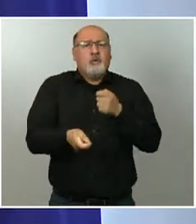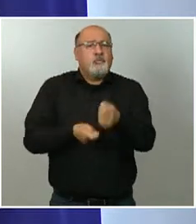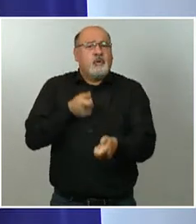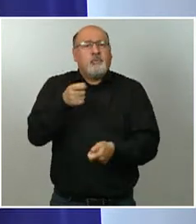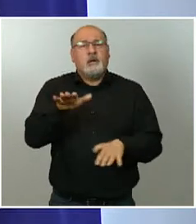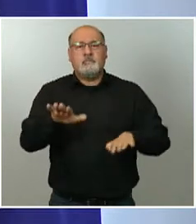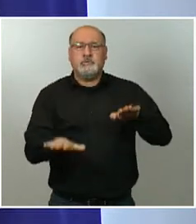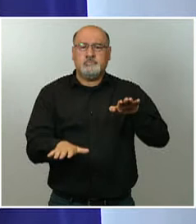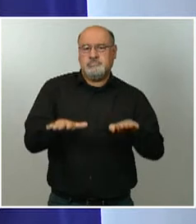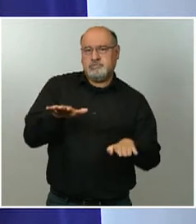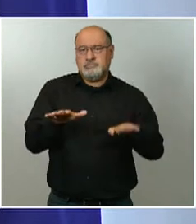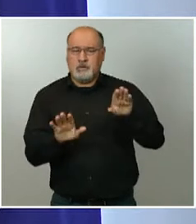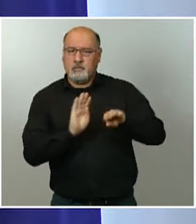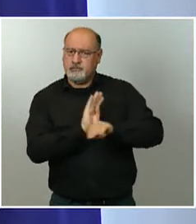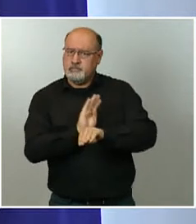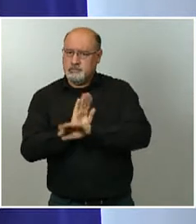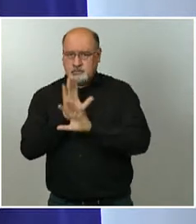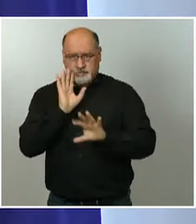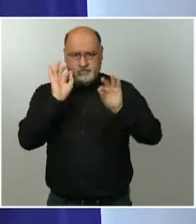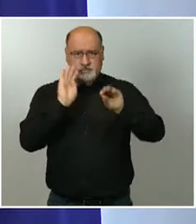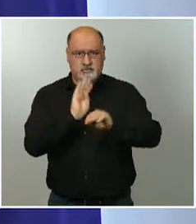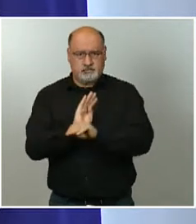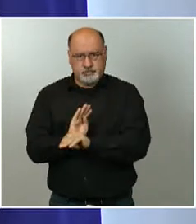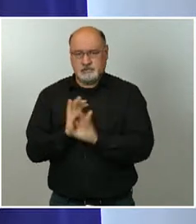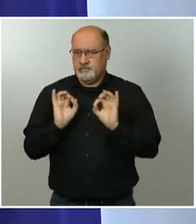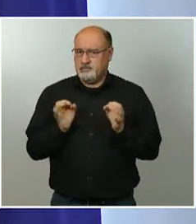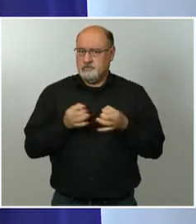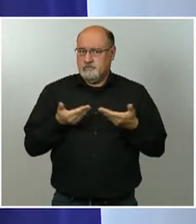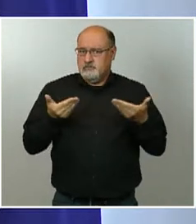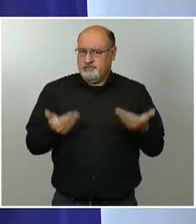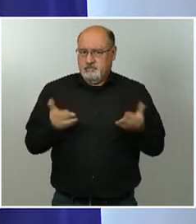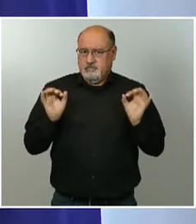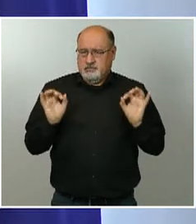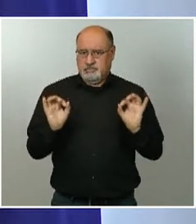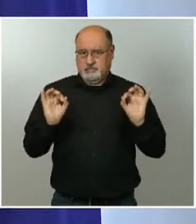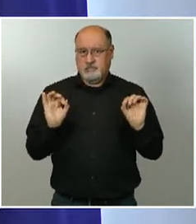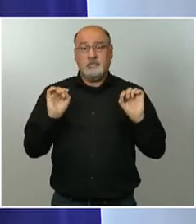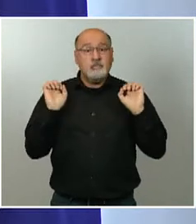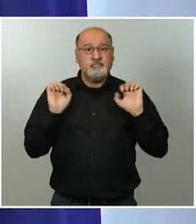de cautela, de ponderación, para que pueda hacerse con garantías.